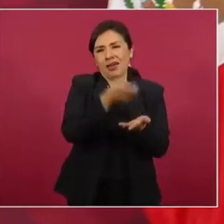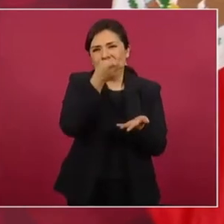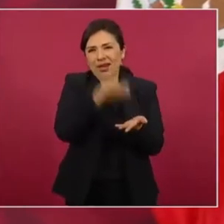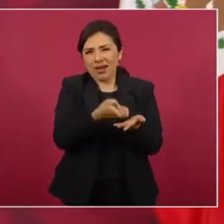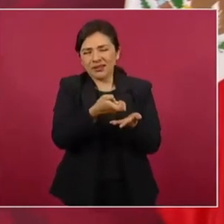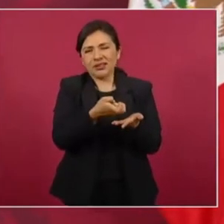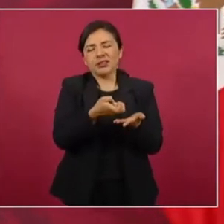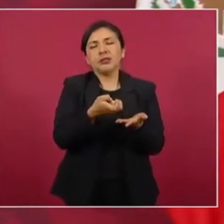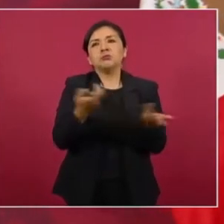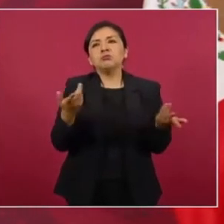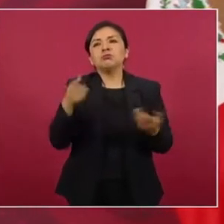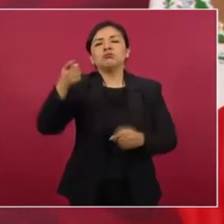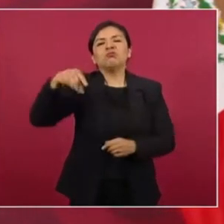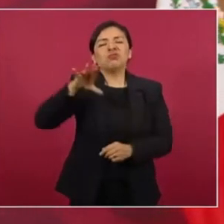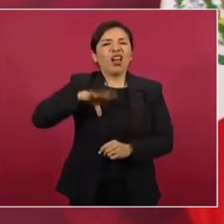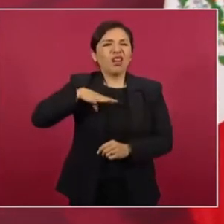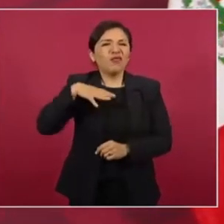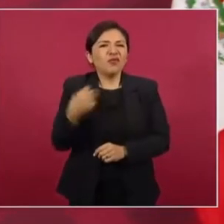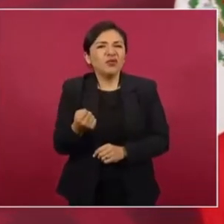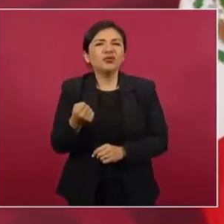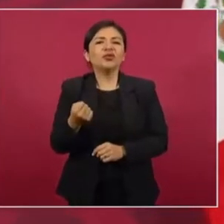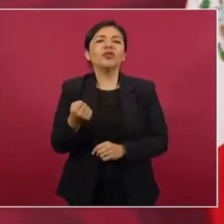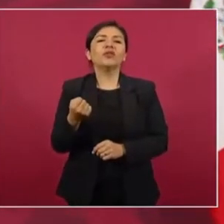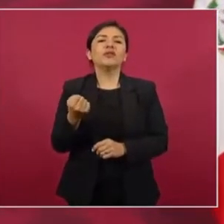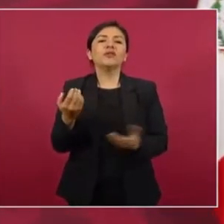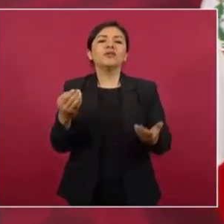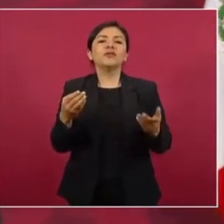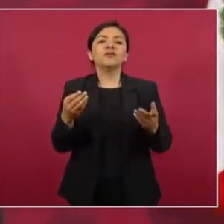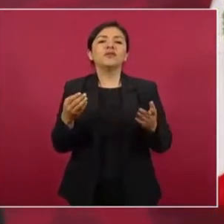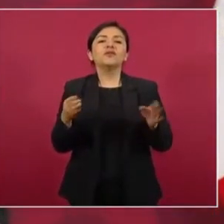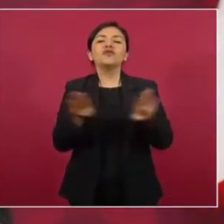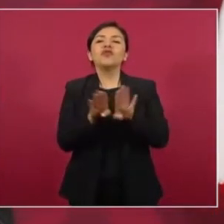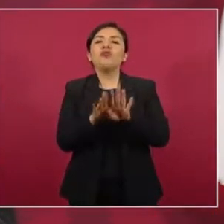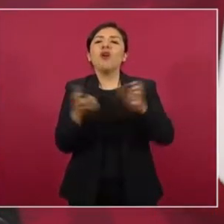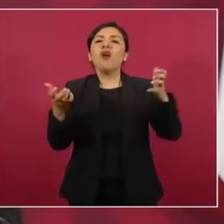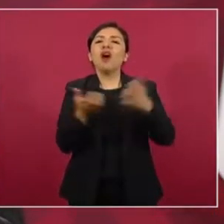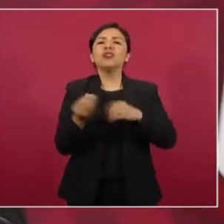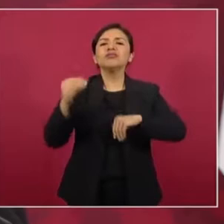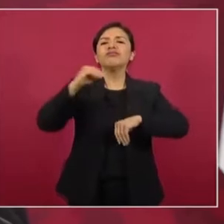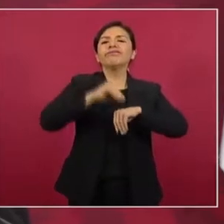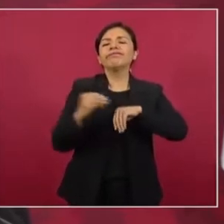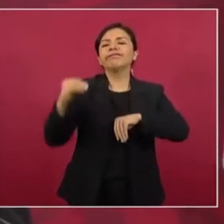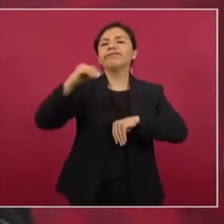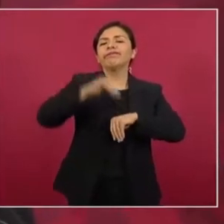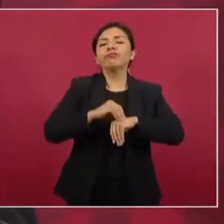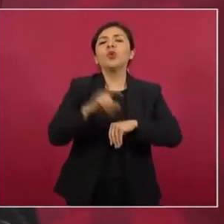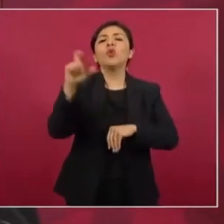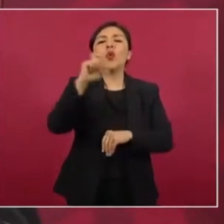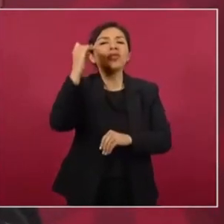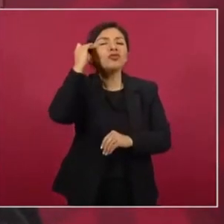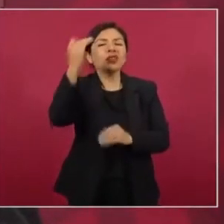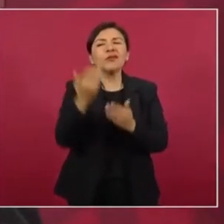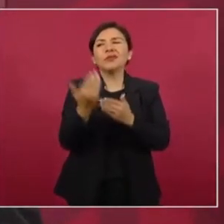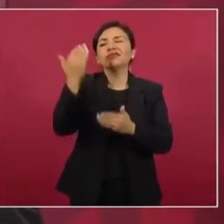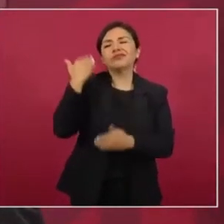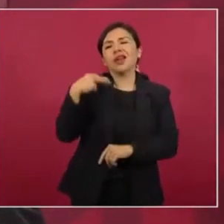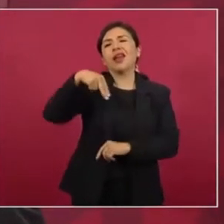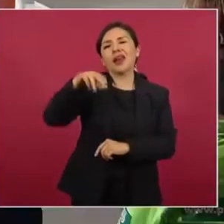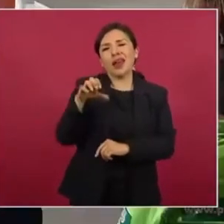que se construyó durante el periodo neoliberal